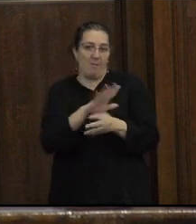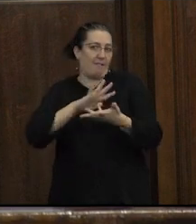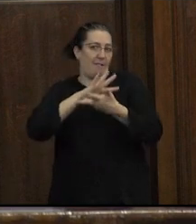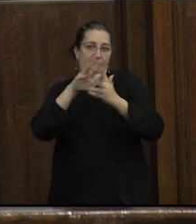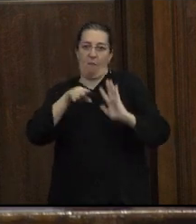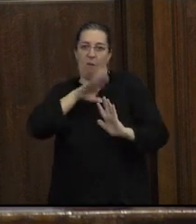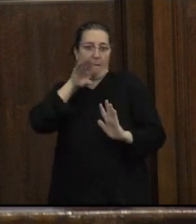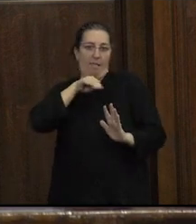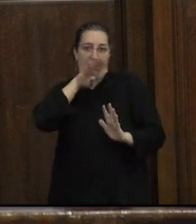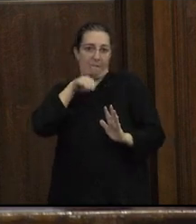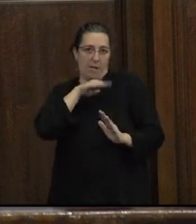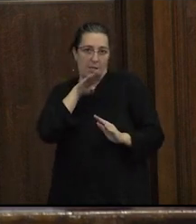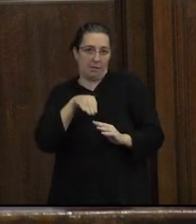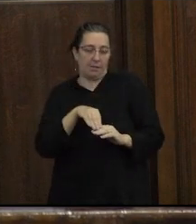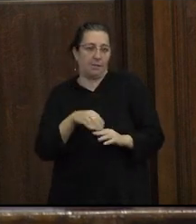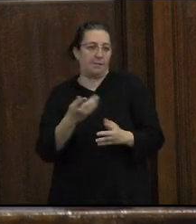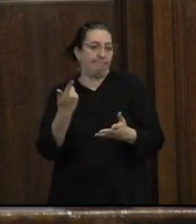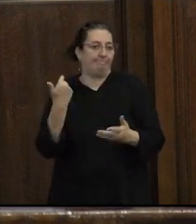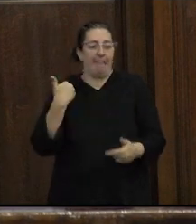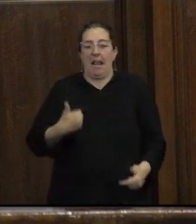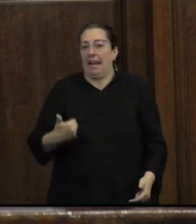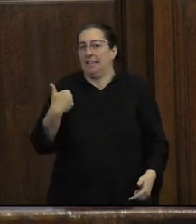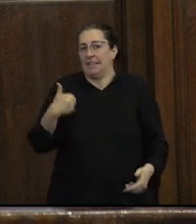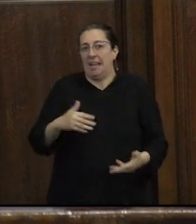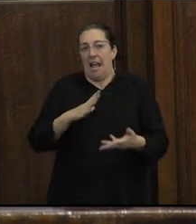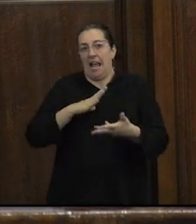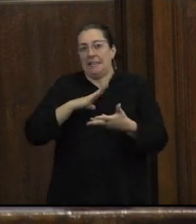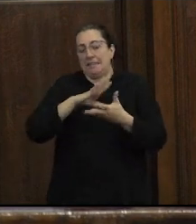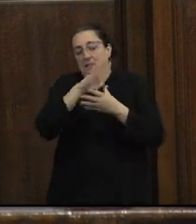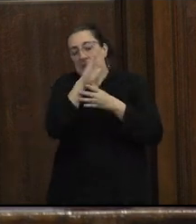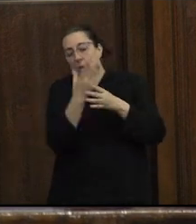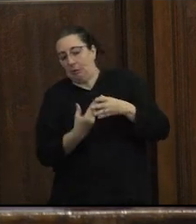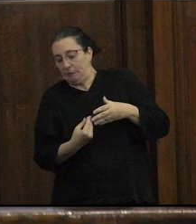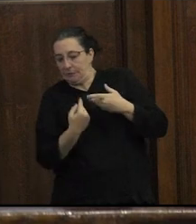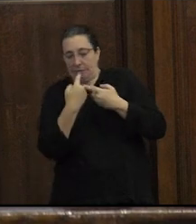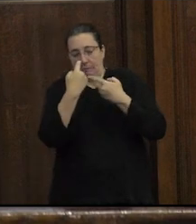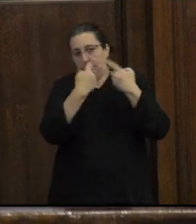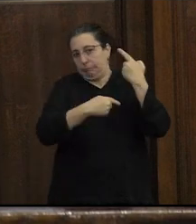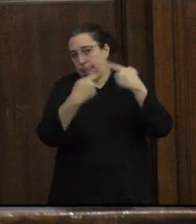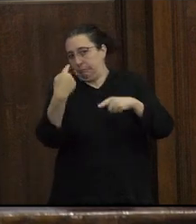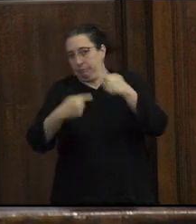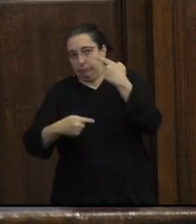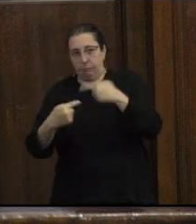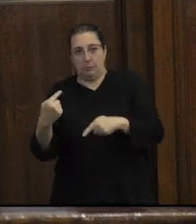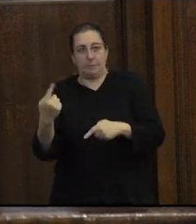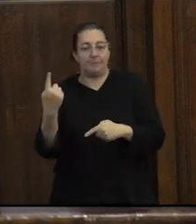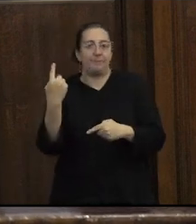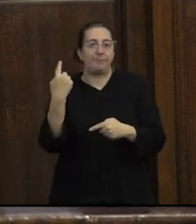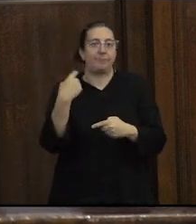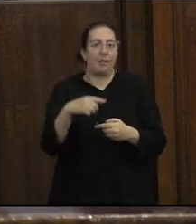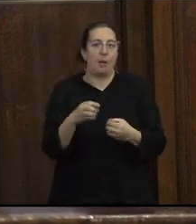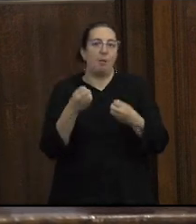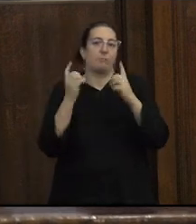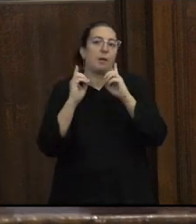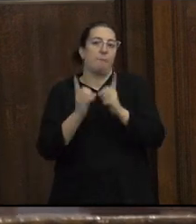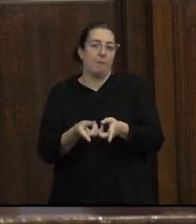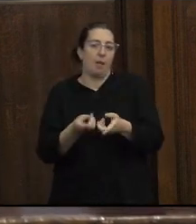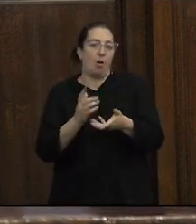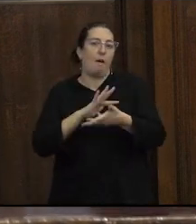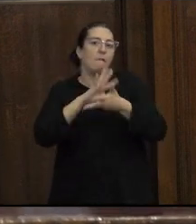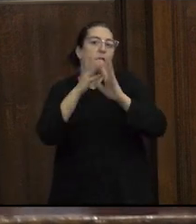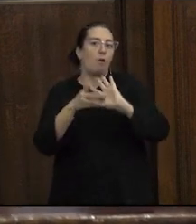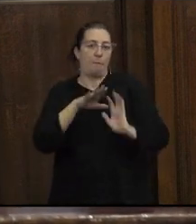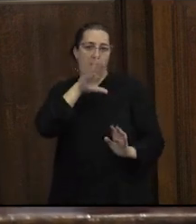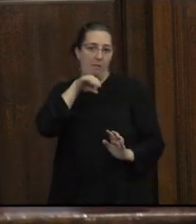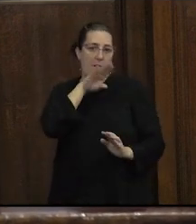que Argentina tiene una geografía muy heterogénea entre otras cosas en cuanto a modos